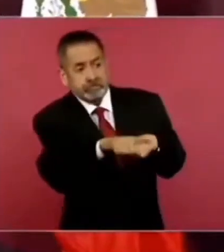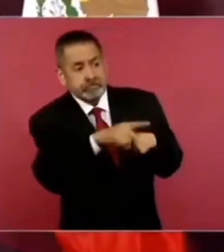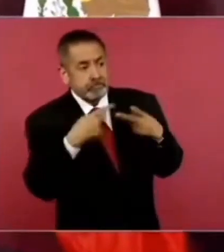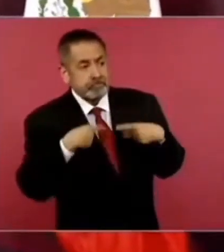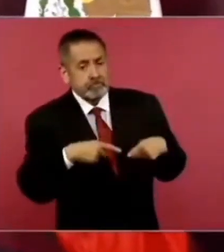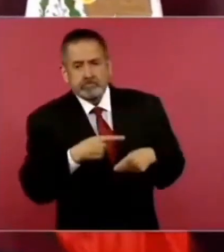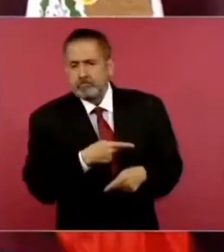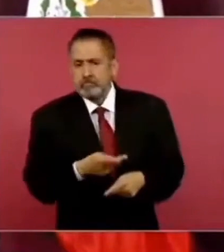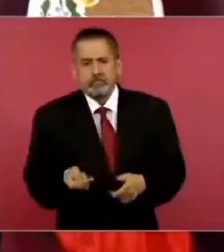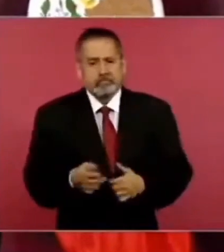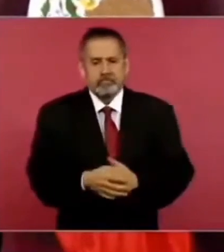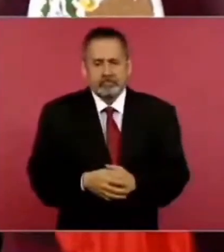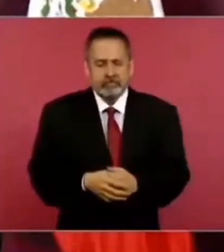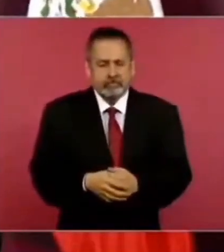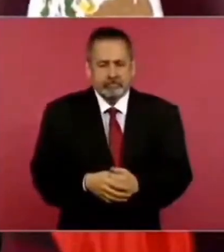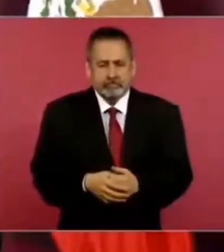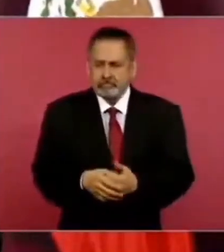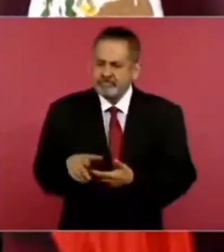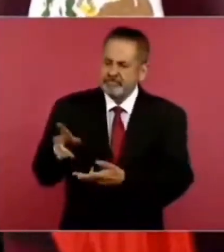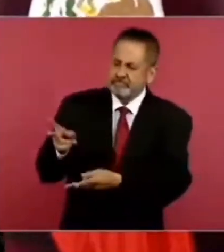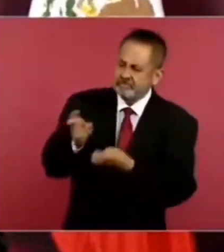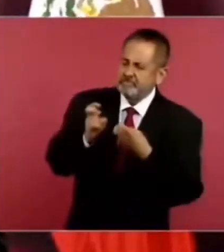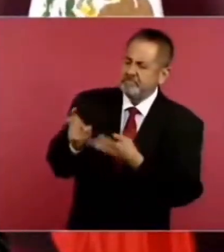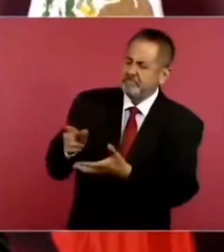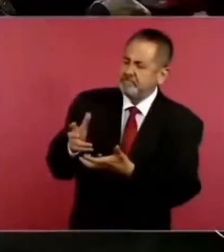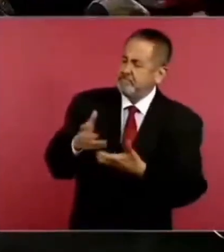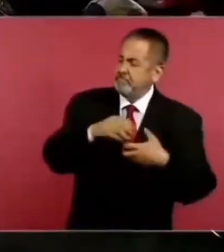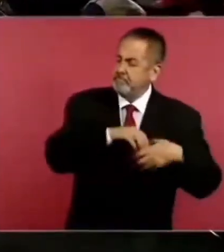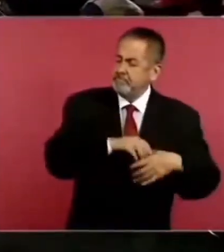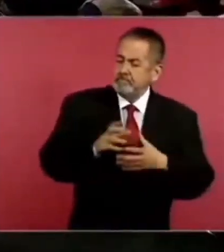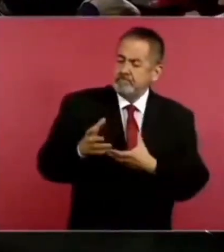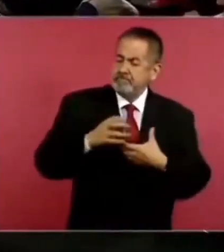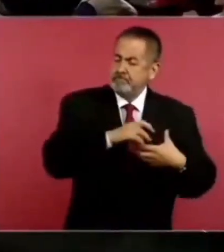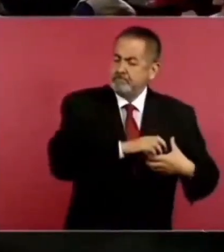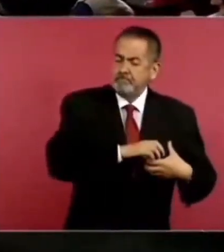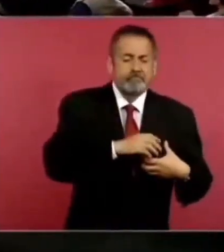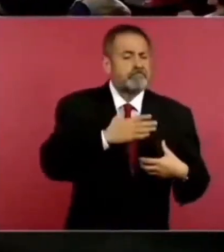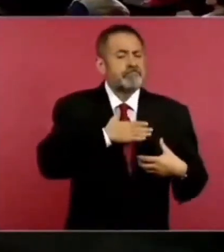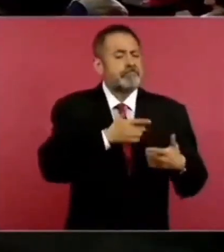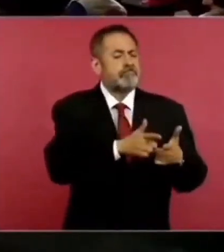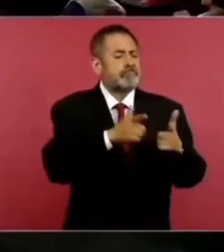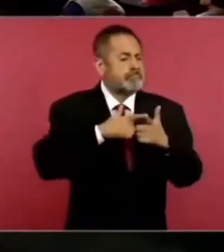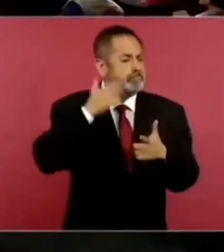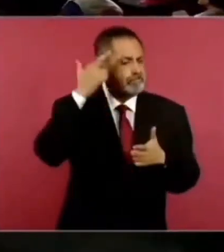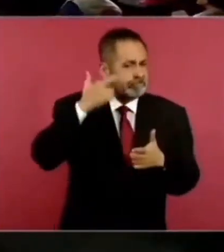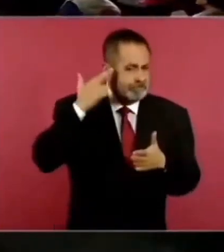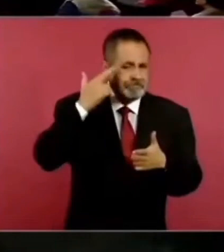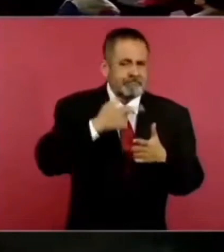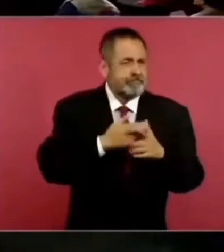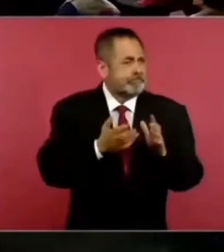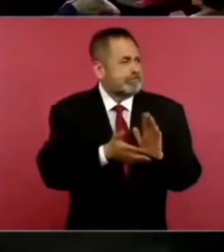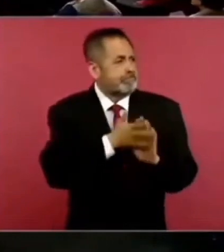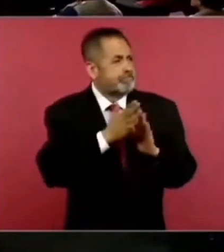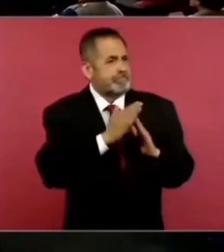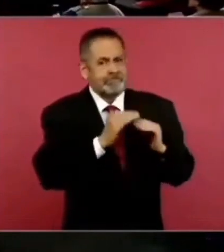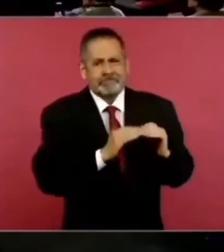Era para la monarquía, construir los grandes palacios